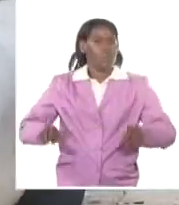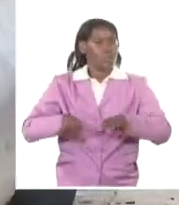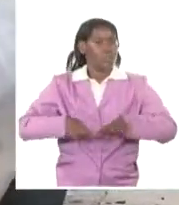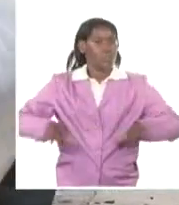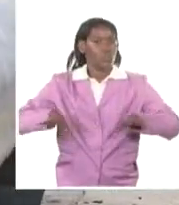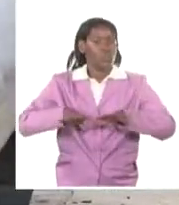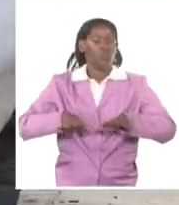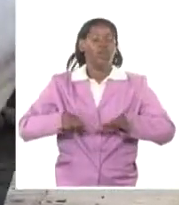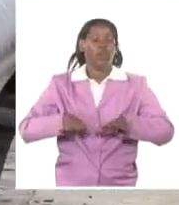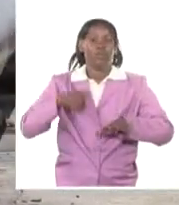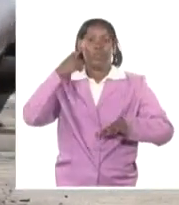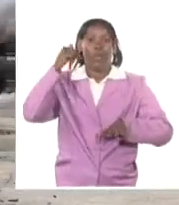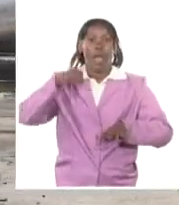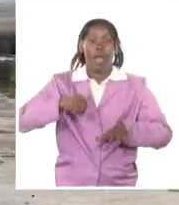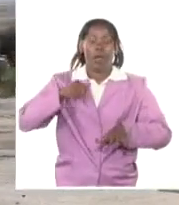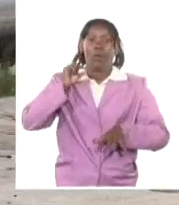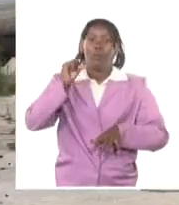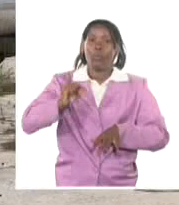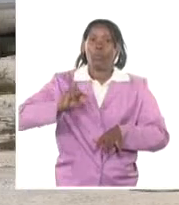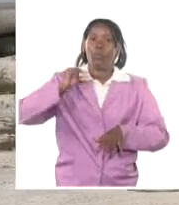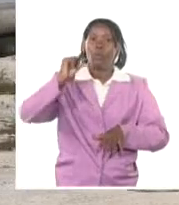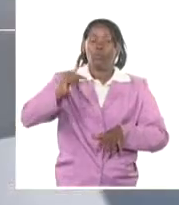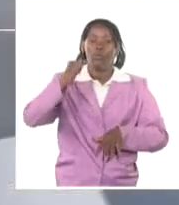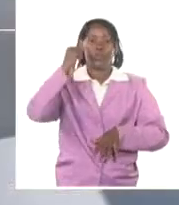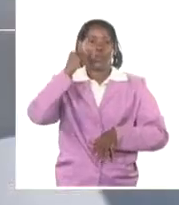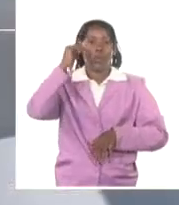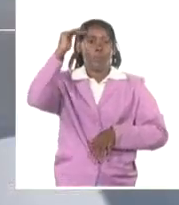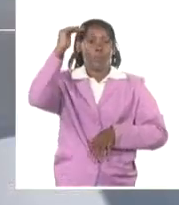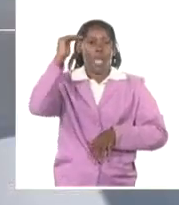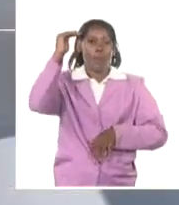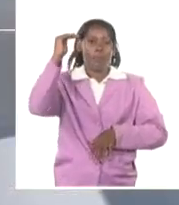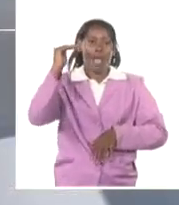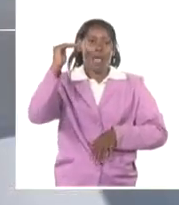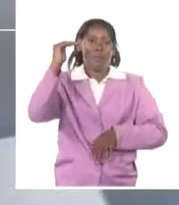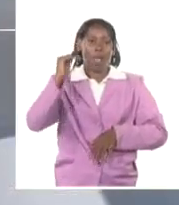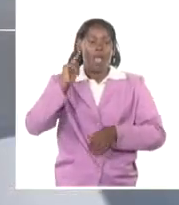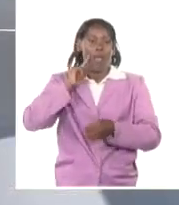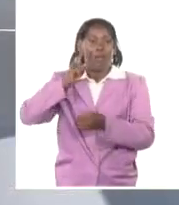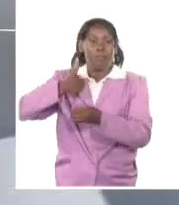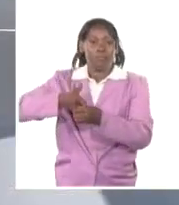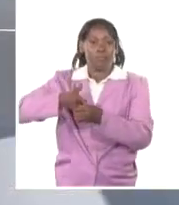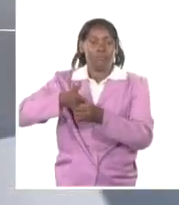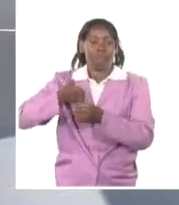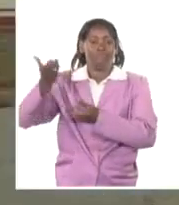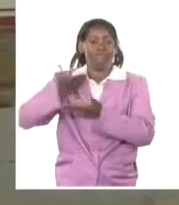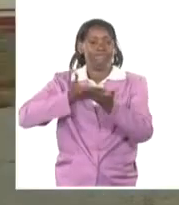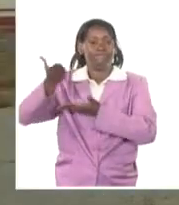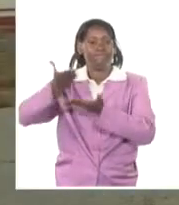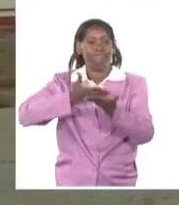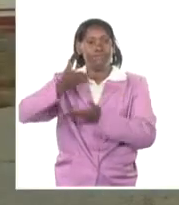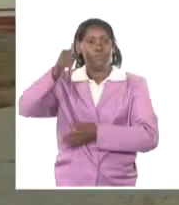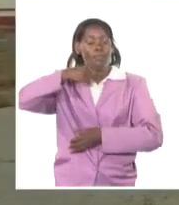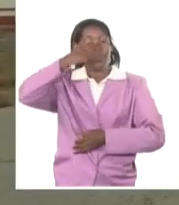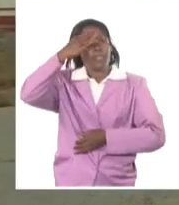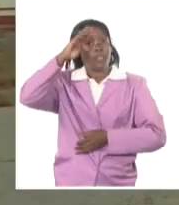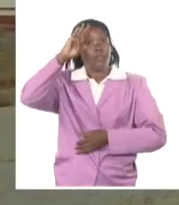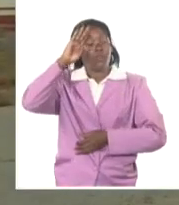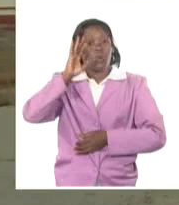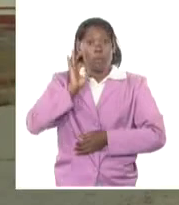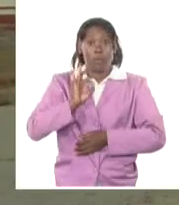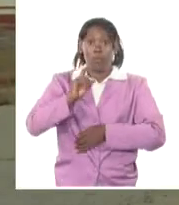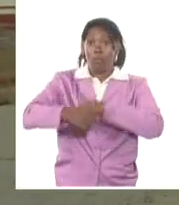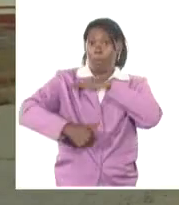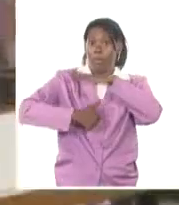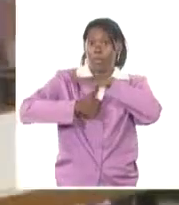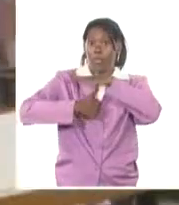han disminuido los volúmenes disponibles a comercializar en el país. Como explicó el presidente